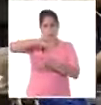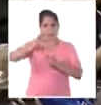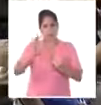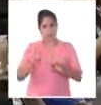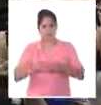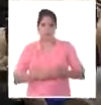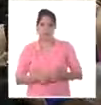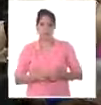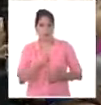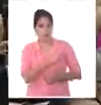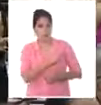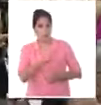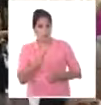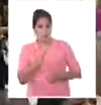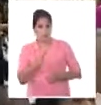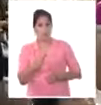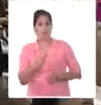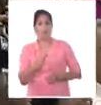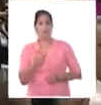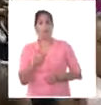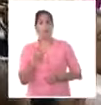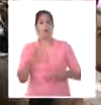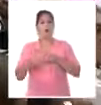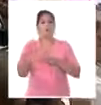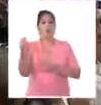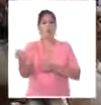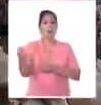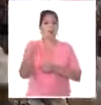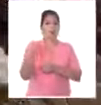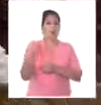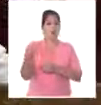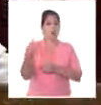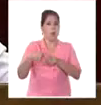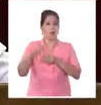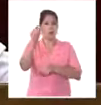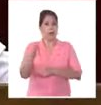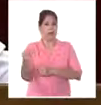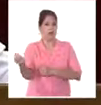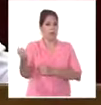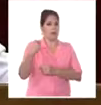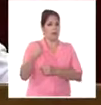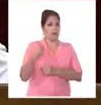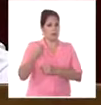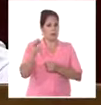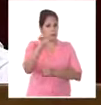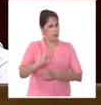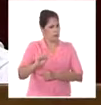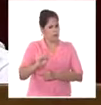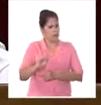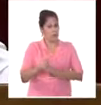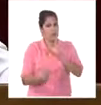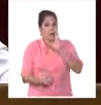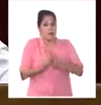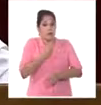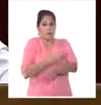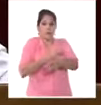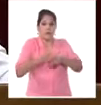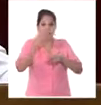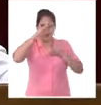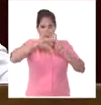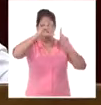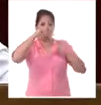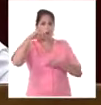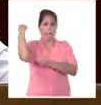La revolución no llegó a Cuba importada. Nació de sus condiciones socio-históricas concretas y se